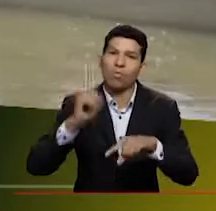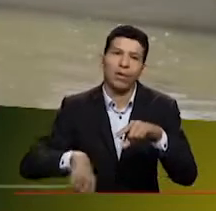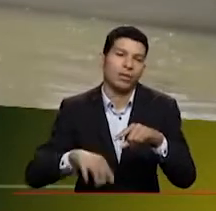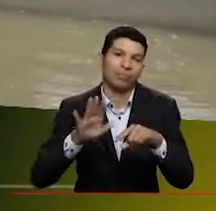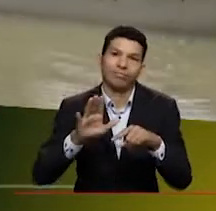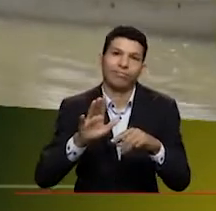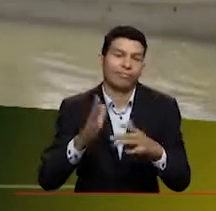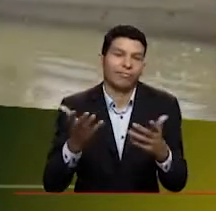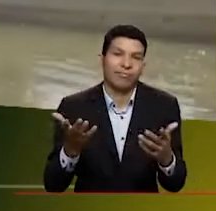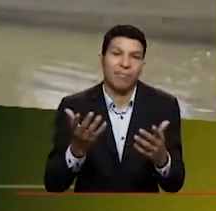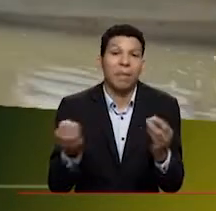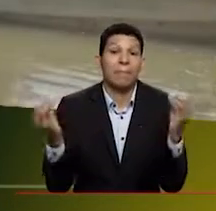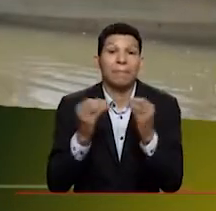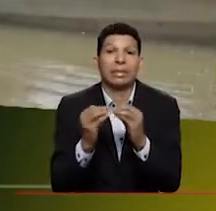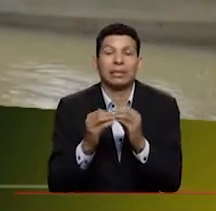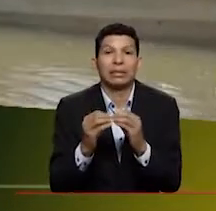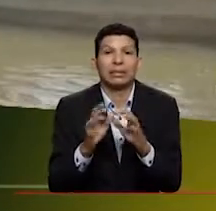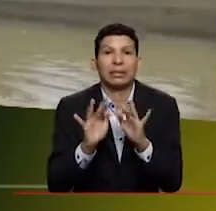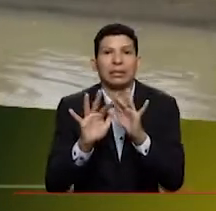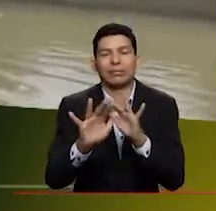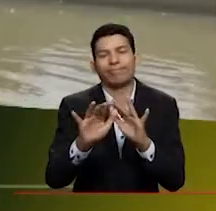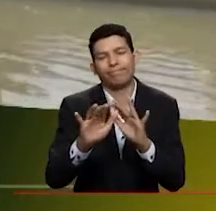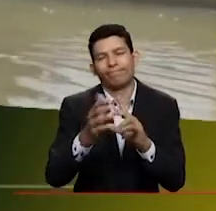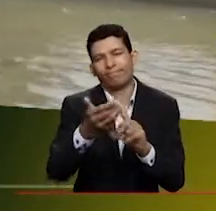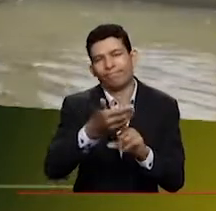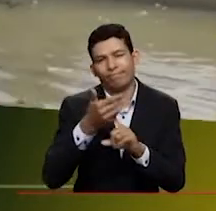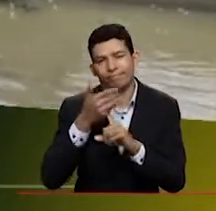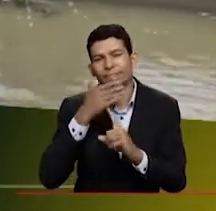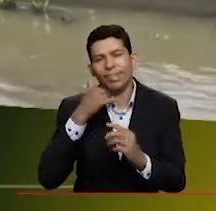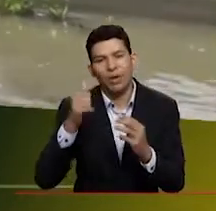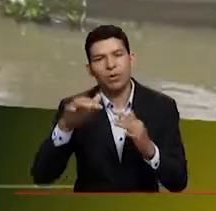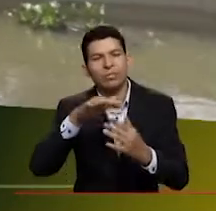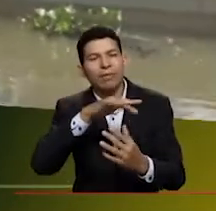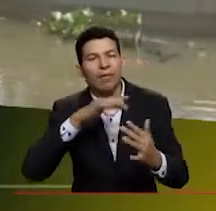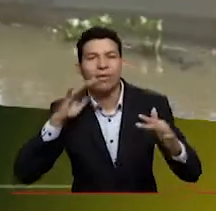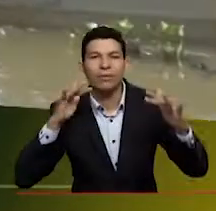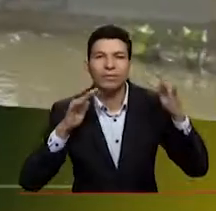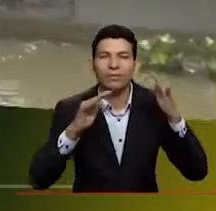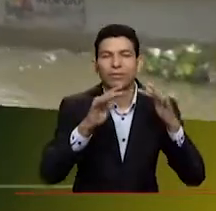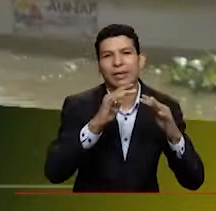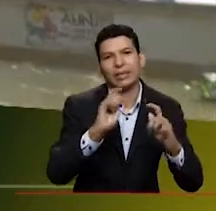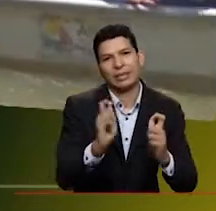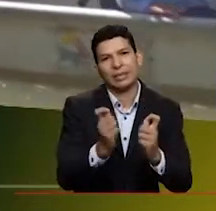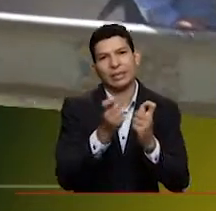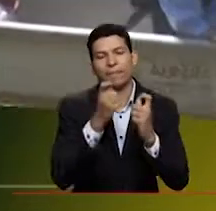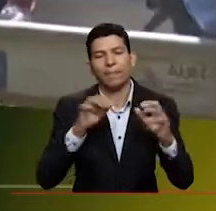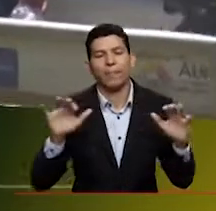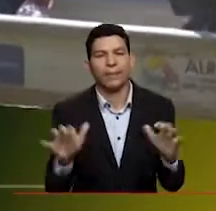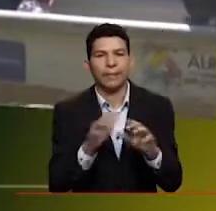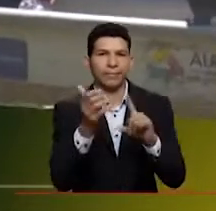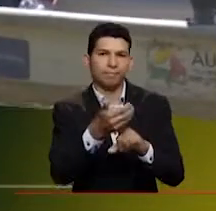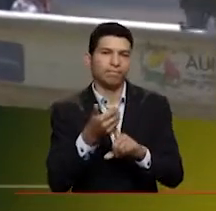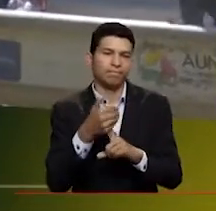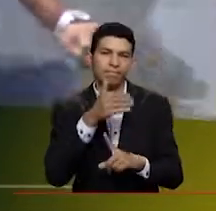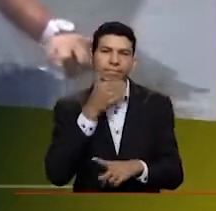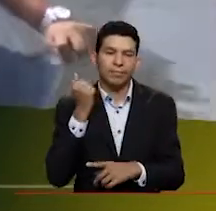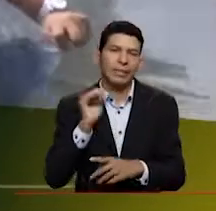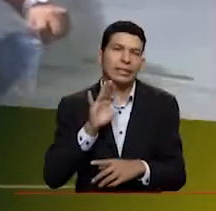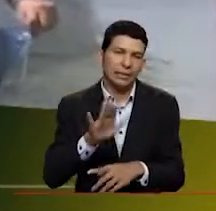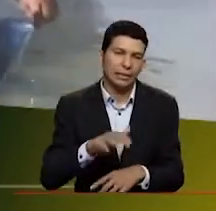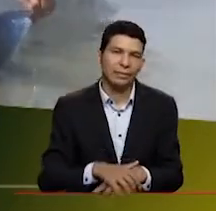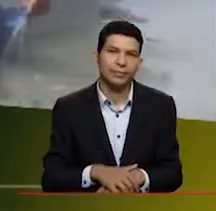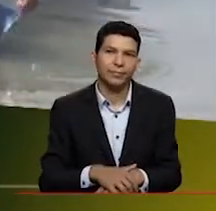porque nosotros lo que más nos interesa es la conservación del ecosistema. Entonces, todas nuestras actividades giran alrededor de la conservación. Entonces,